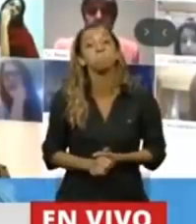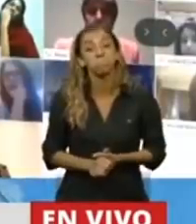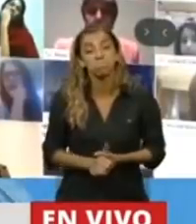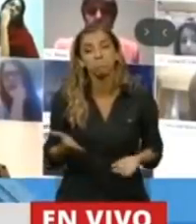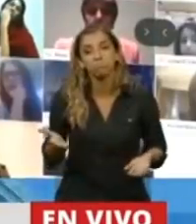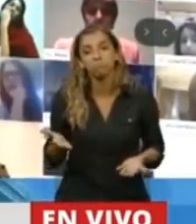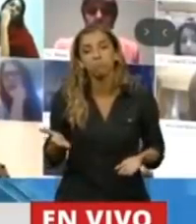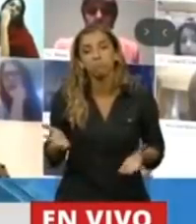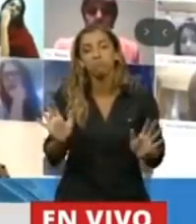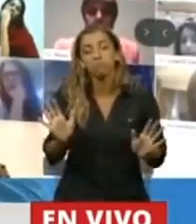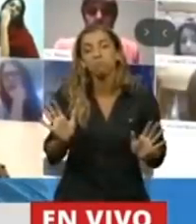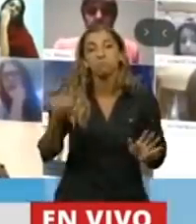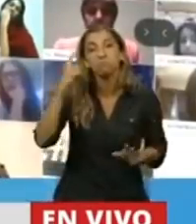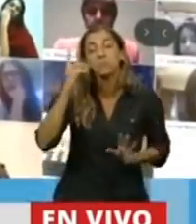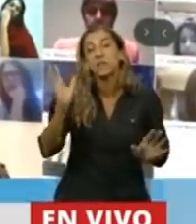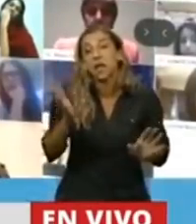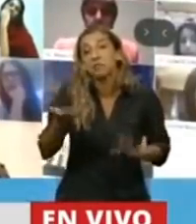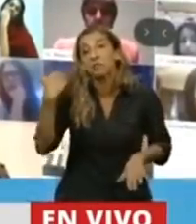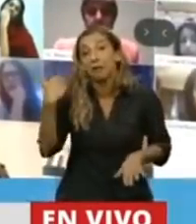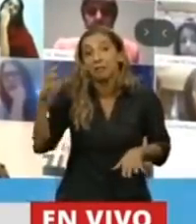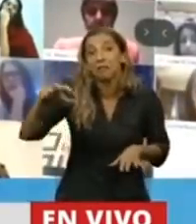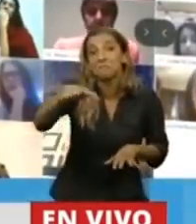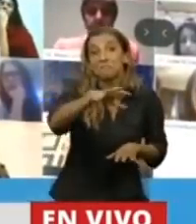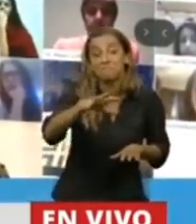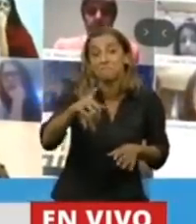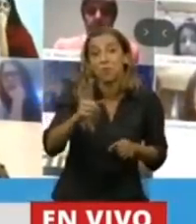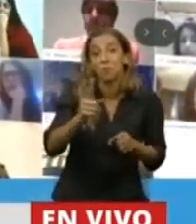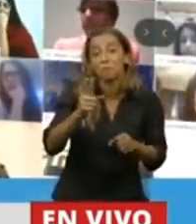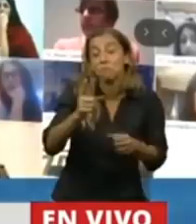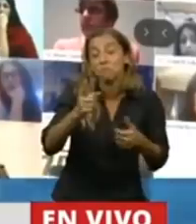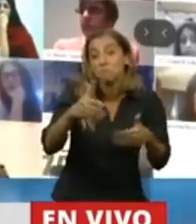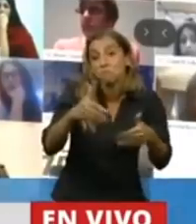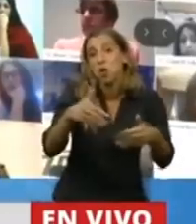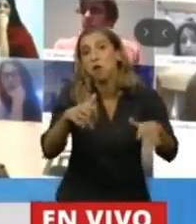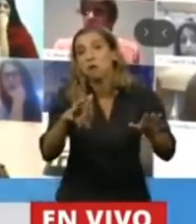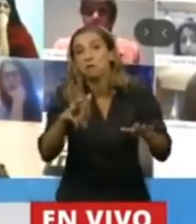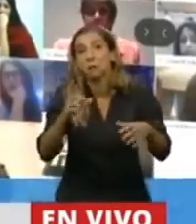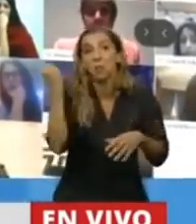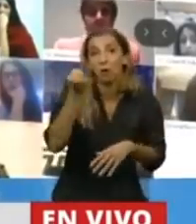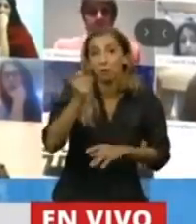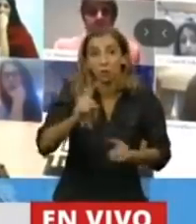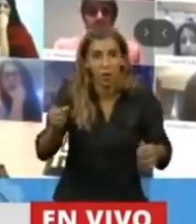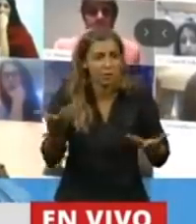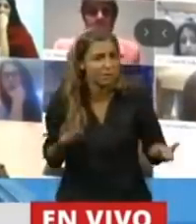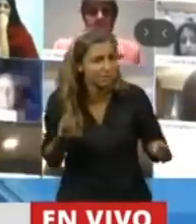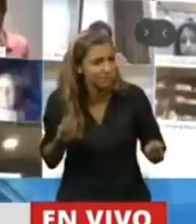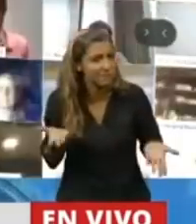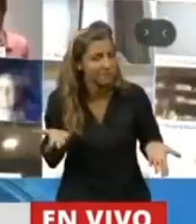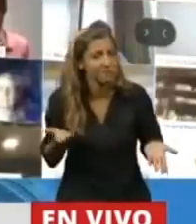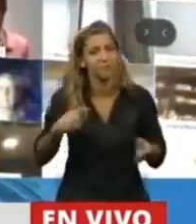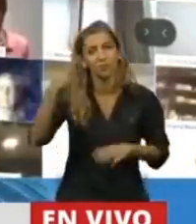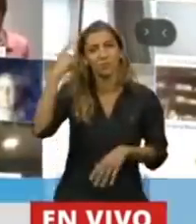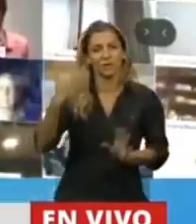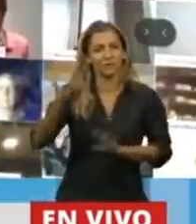no eran tan importantes. Incluso cuando uno dice más vuelto al 2006, hasta sería interesante porque, por ejemplo, no le